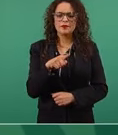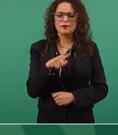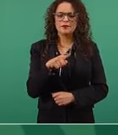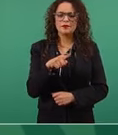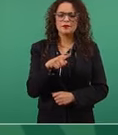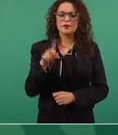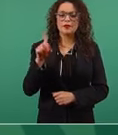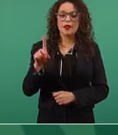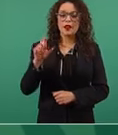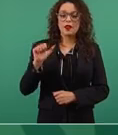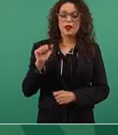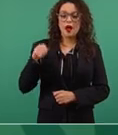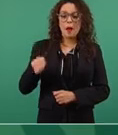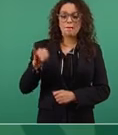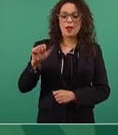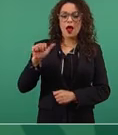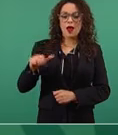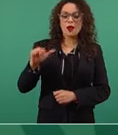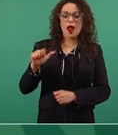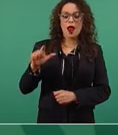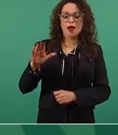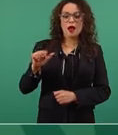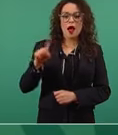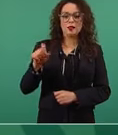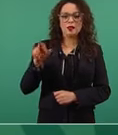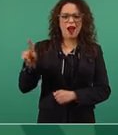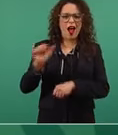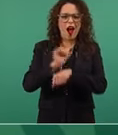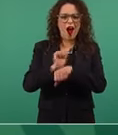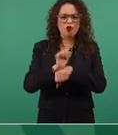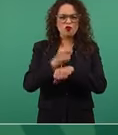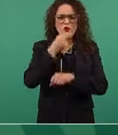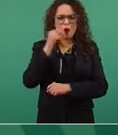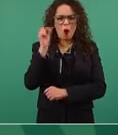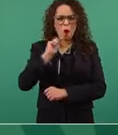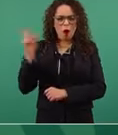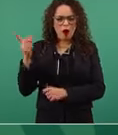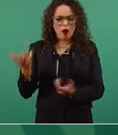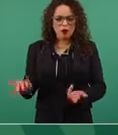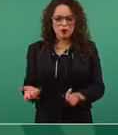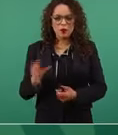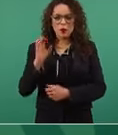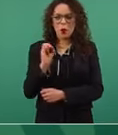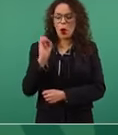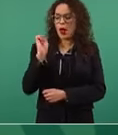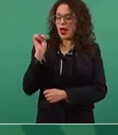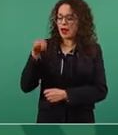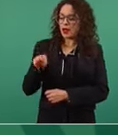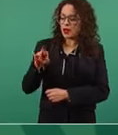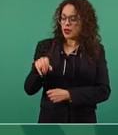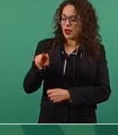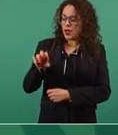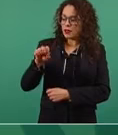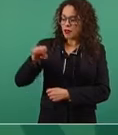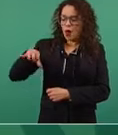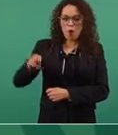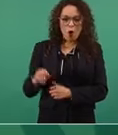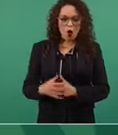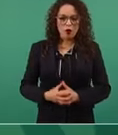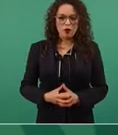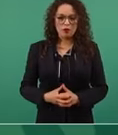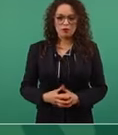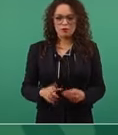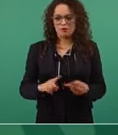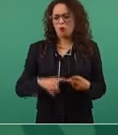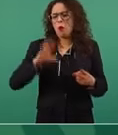Damián Alcázar o Enrique Semo o,